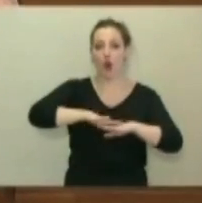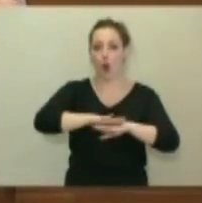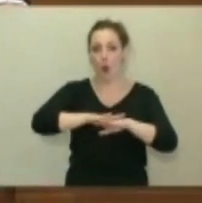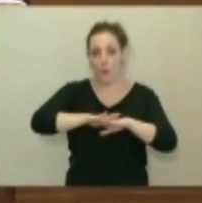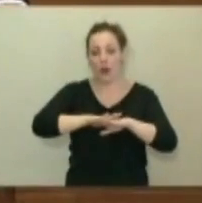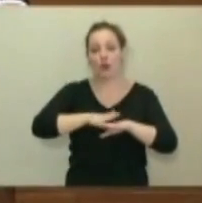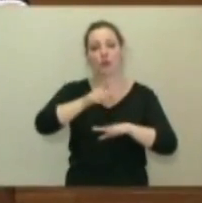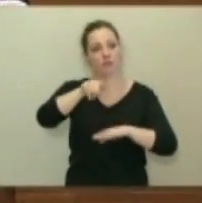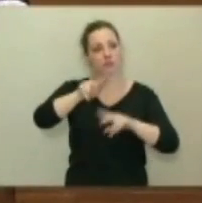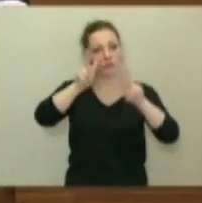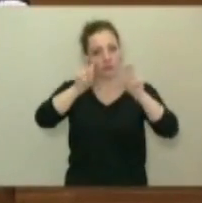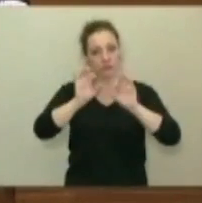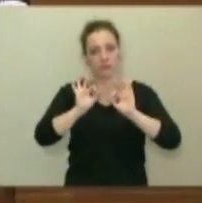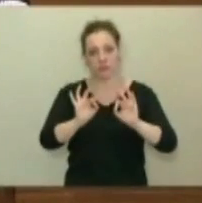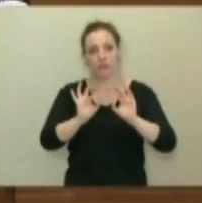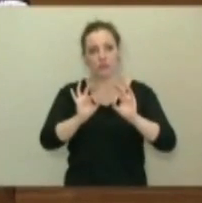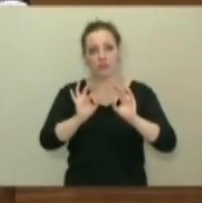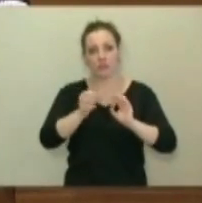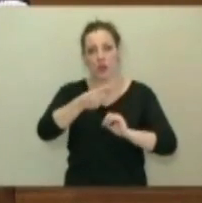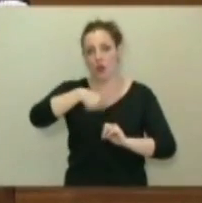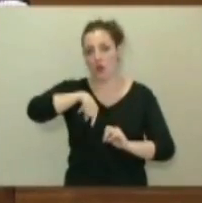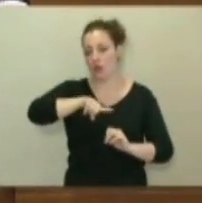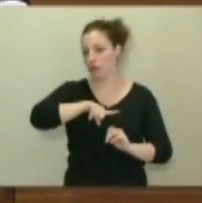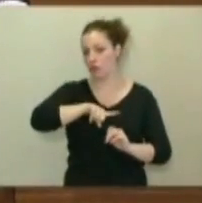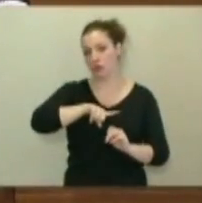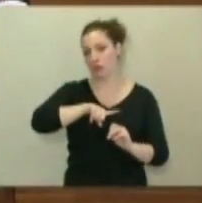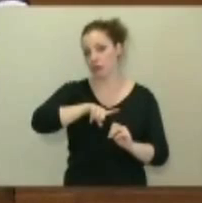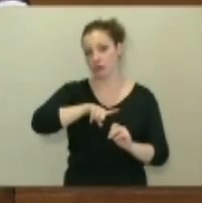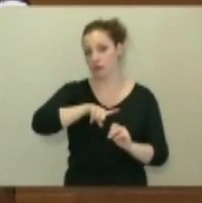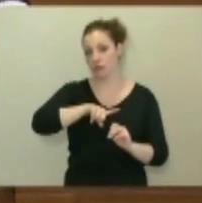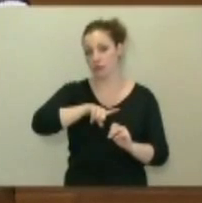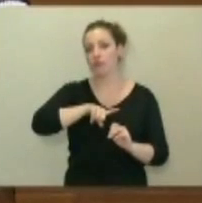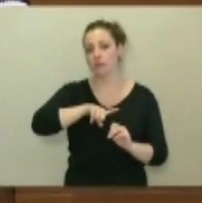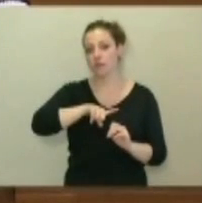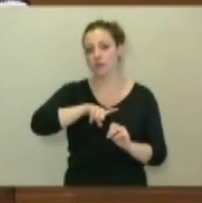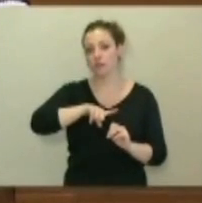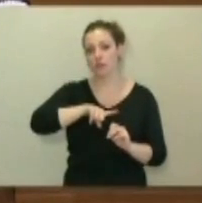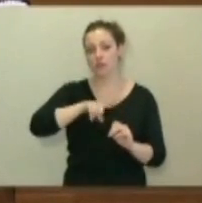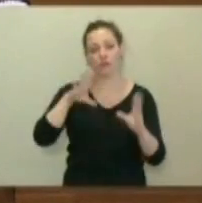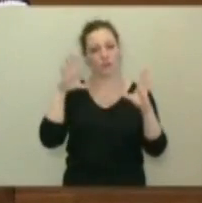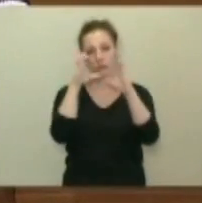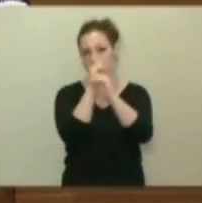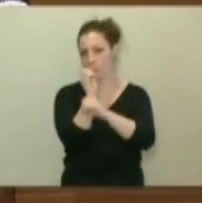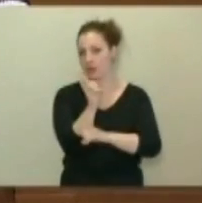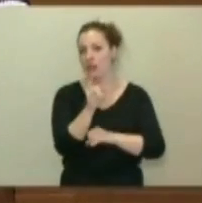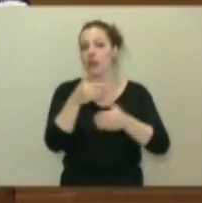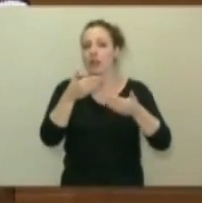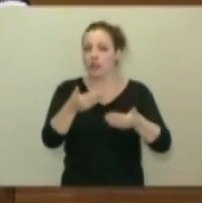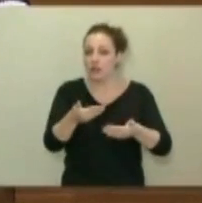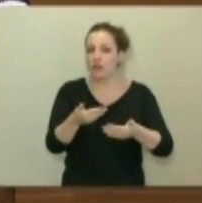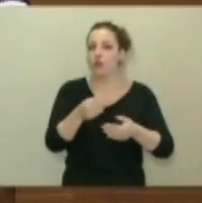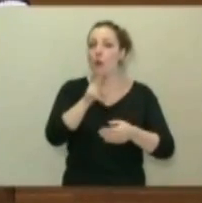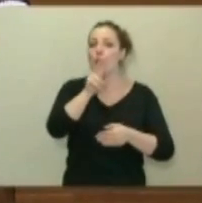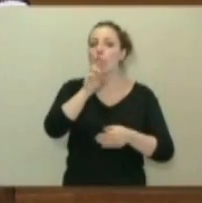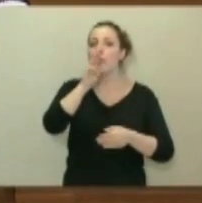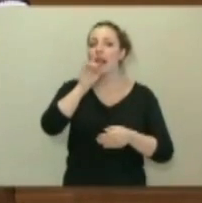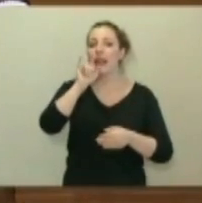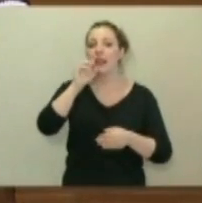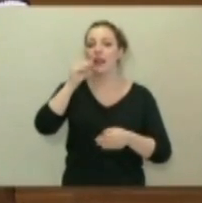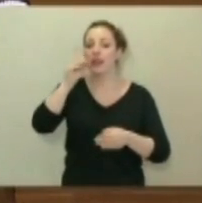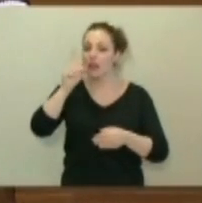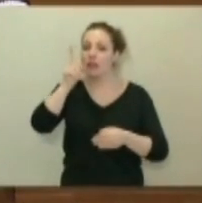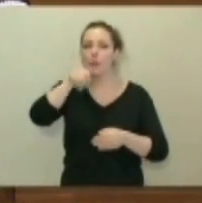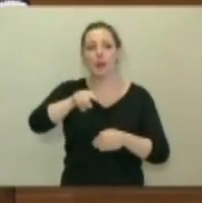cuestión no vamos a ser en absoluto ambiguos. UPyD siempre ha manifestado su